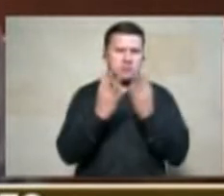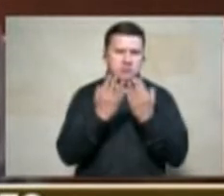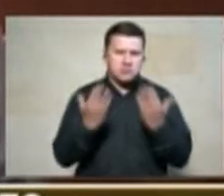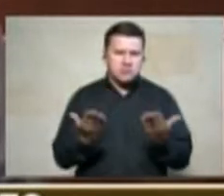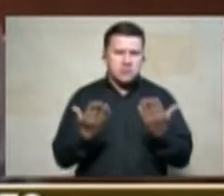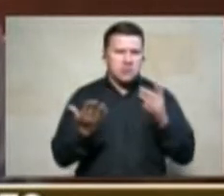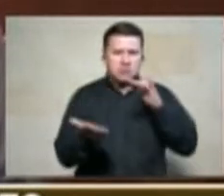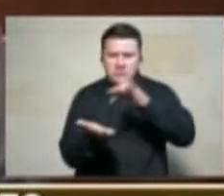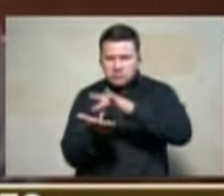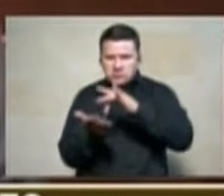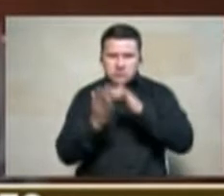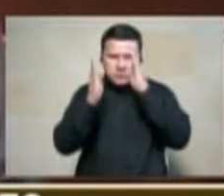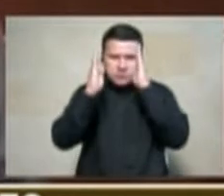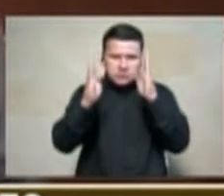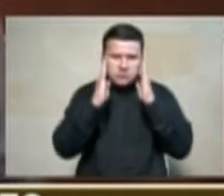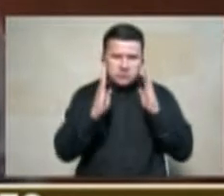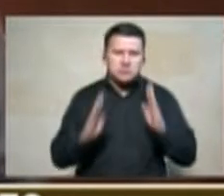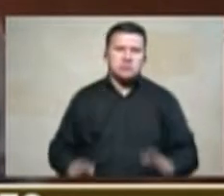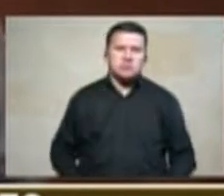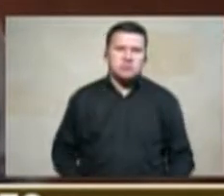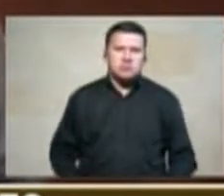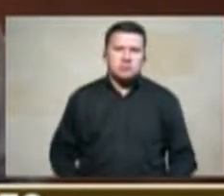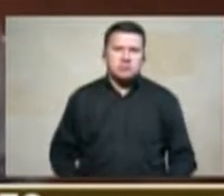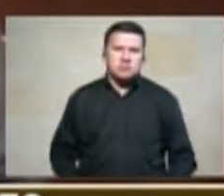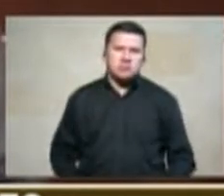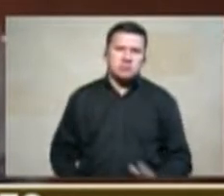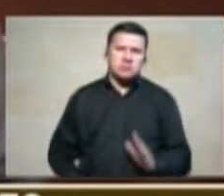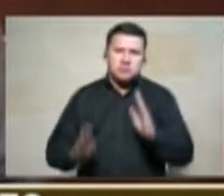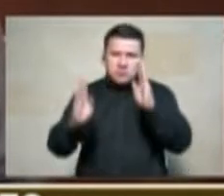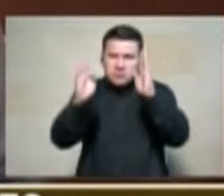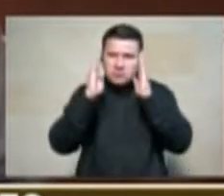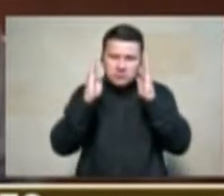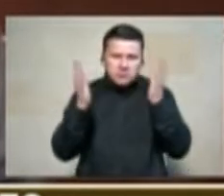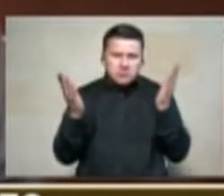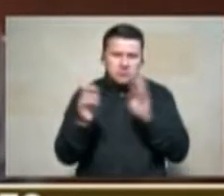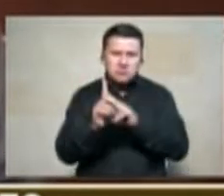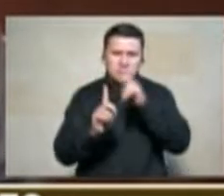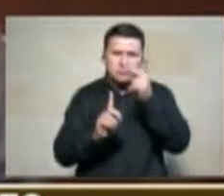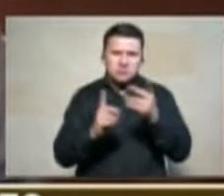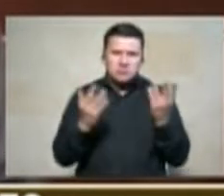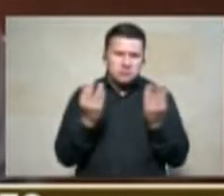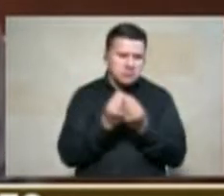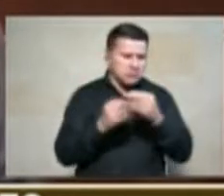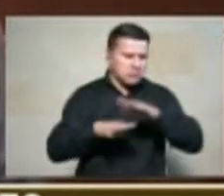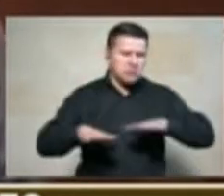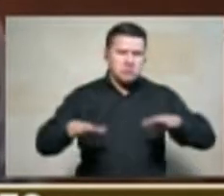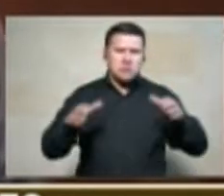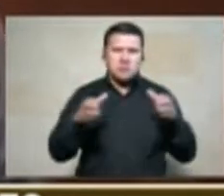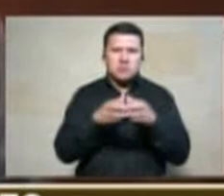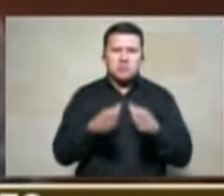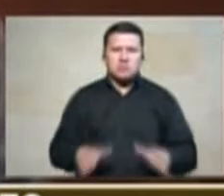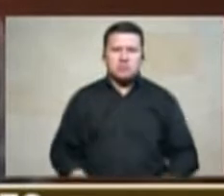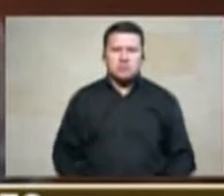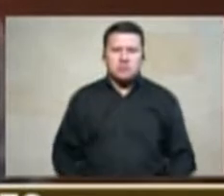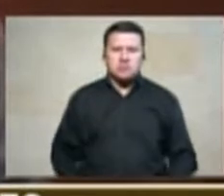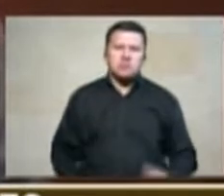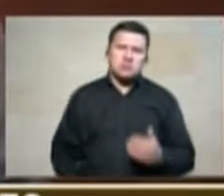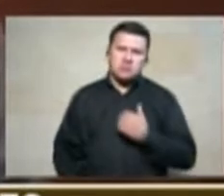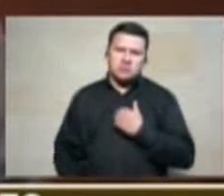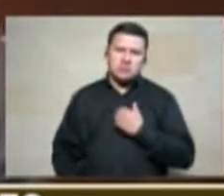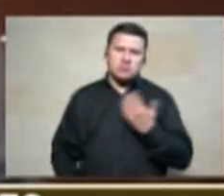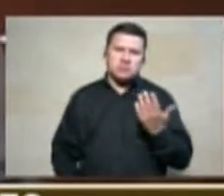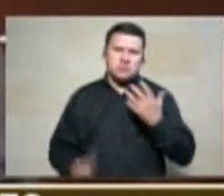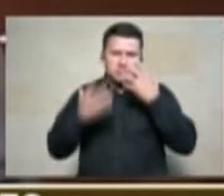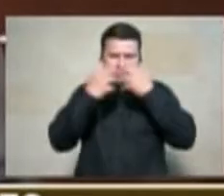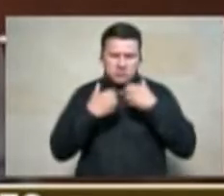están hoy acá poniéndome cuidado poniéndole cuidado a las víctimas de la ley de víctimas realmente yo soy un